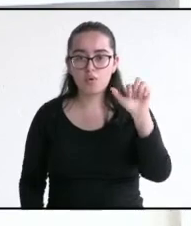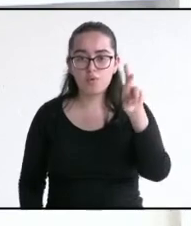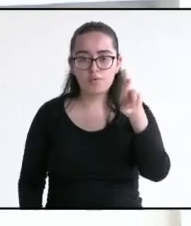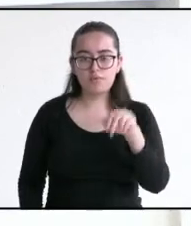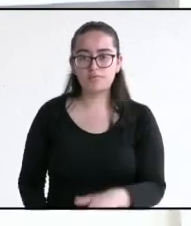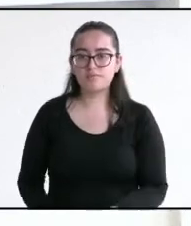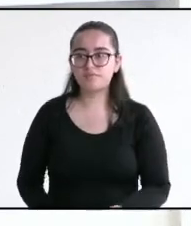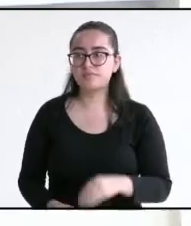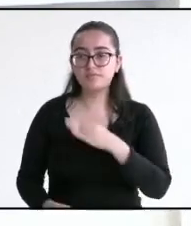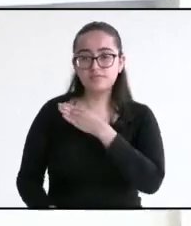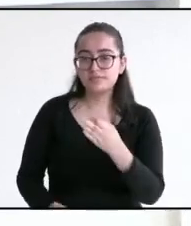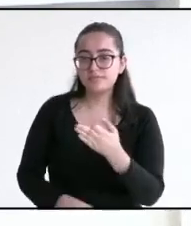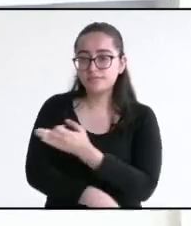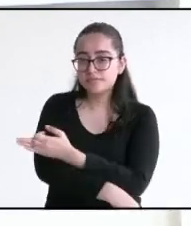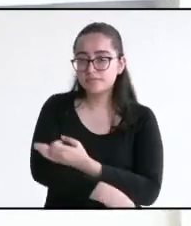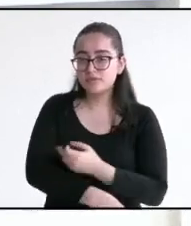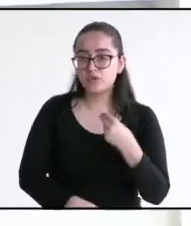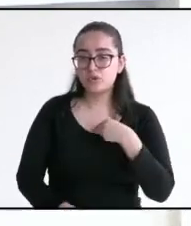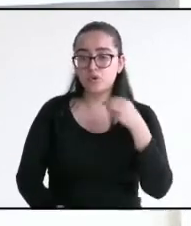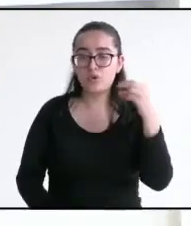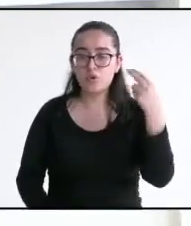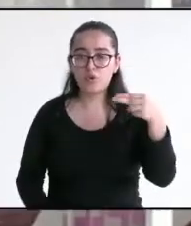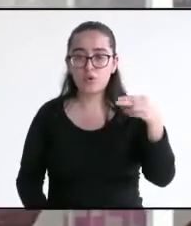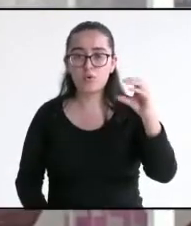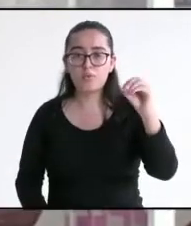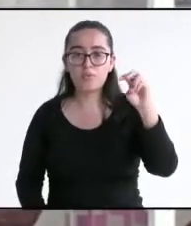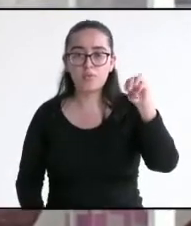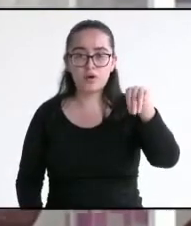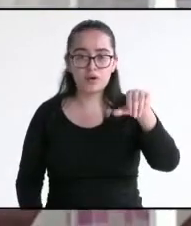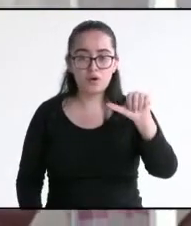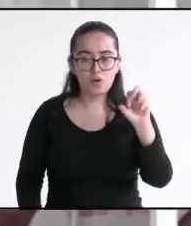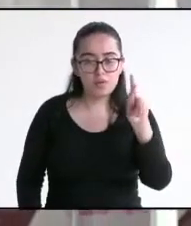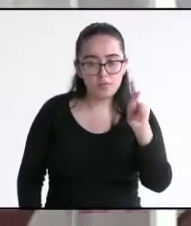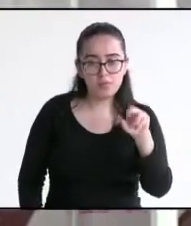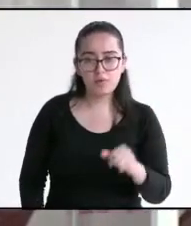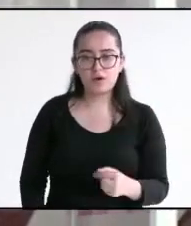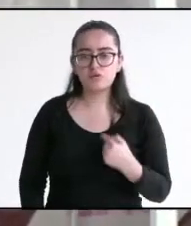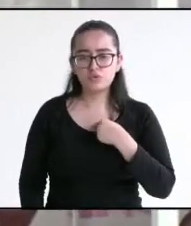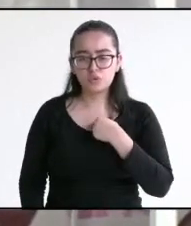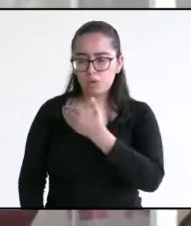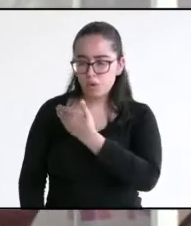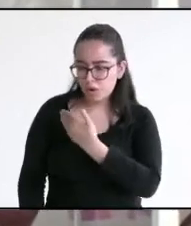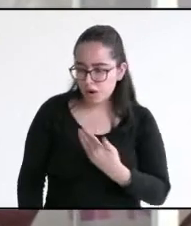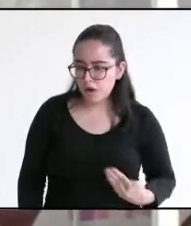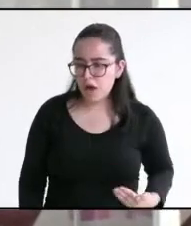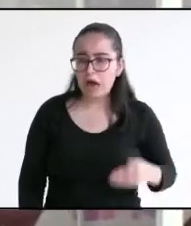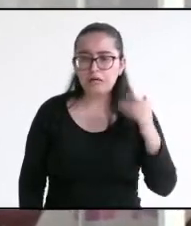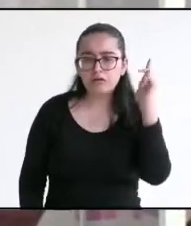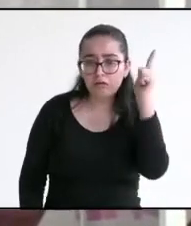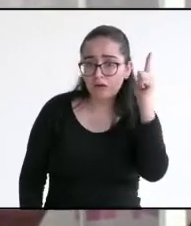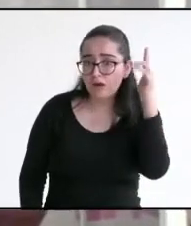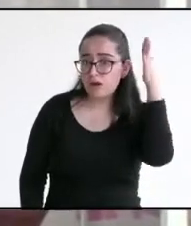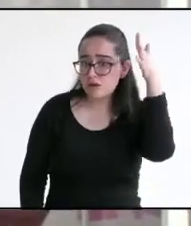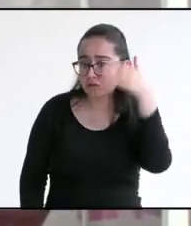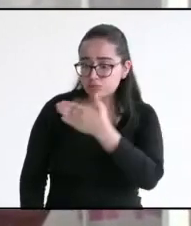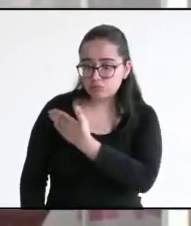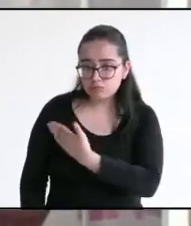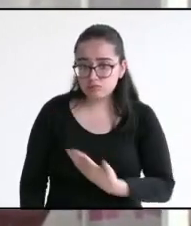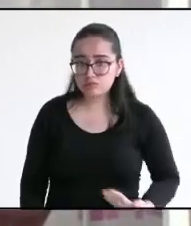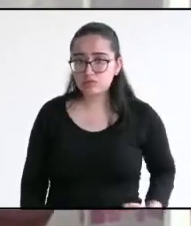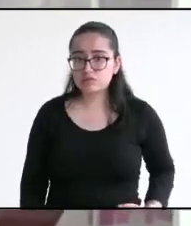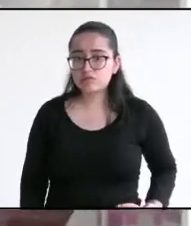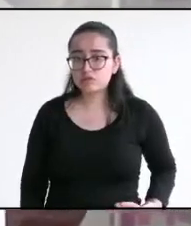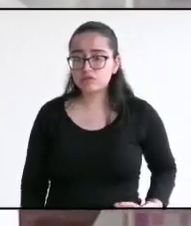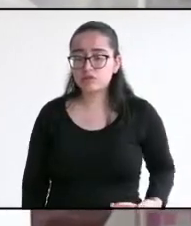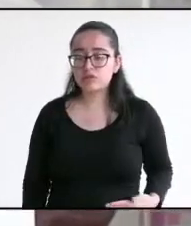Muy buenas tardes. Mi nombre es Omar del Moral Molina, su servidor, candidato a la presidencia municipal de Actopan del